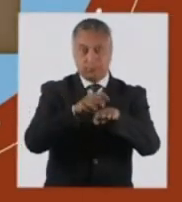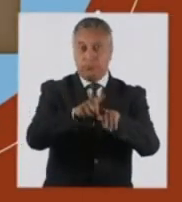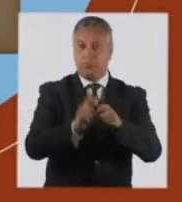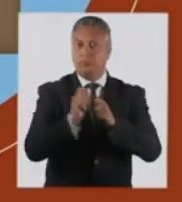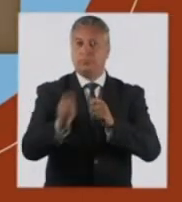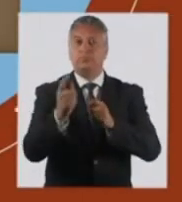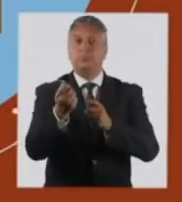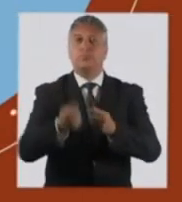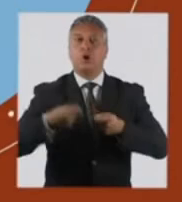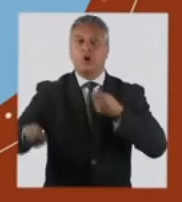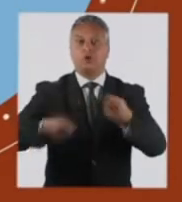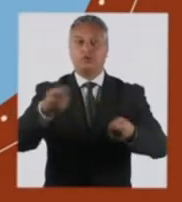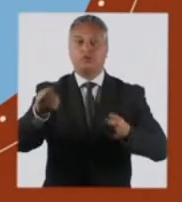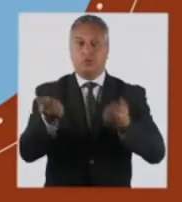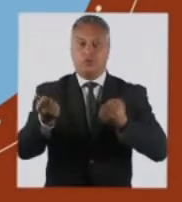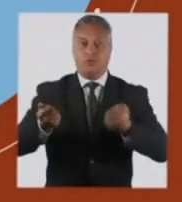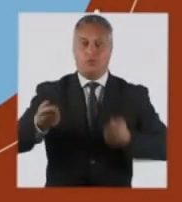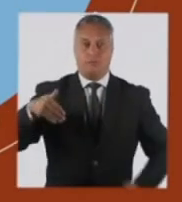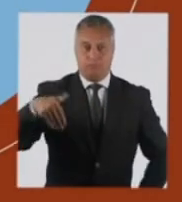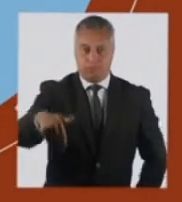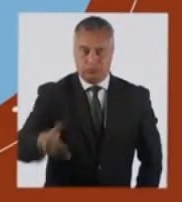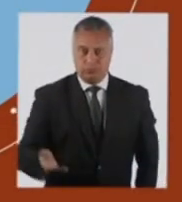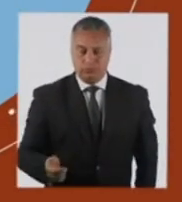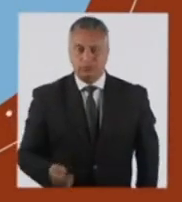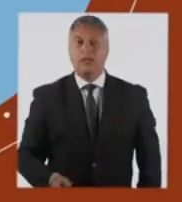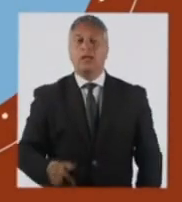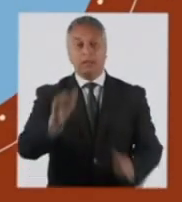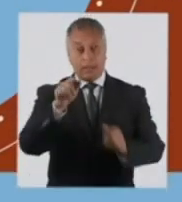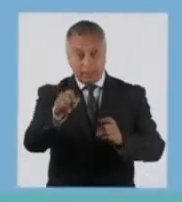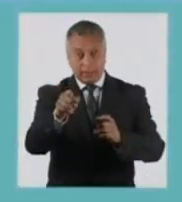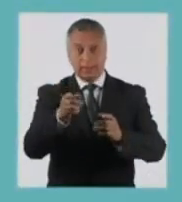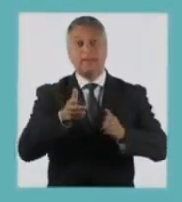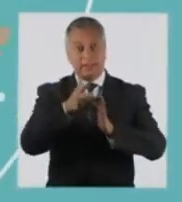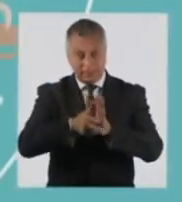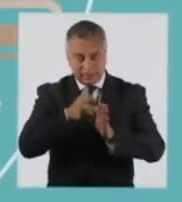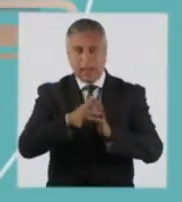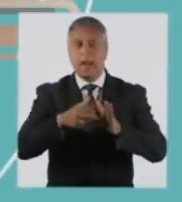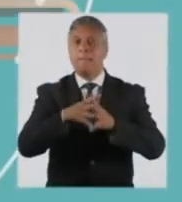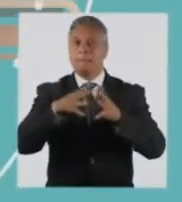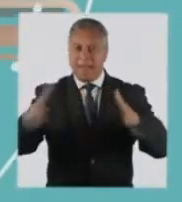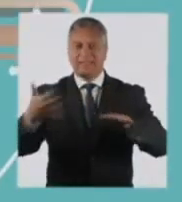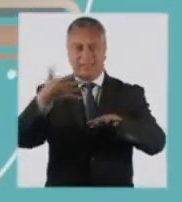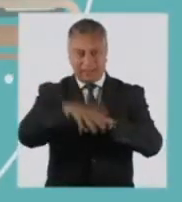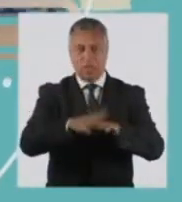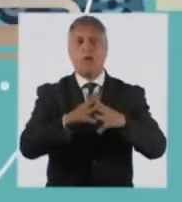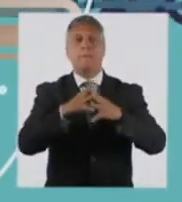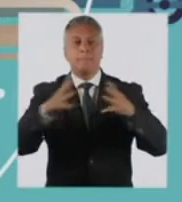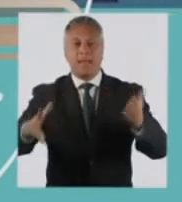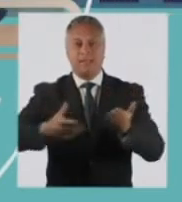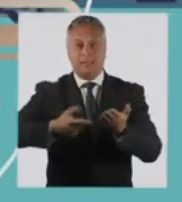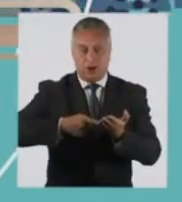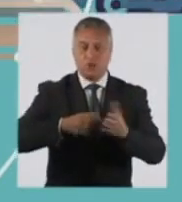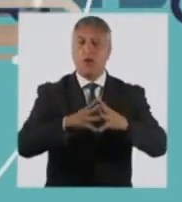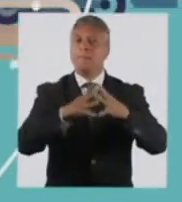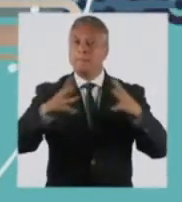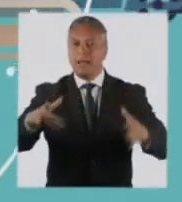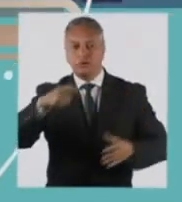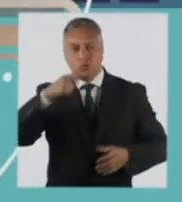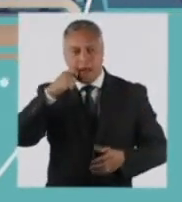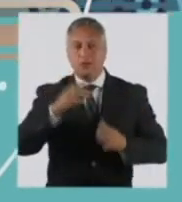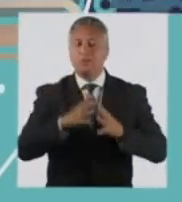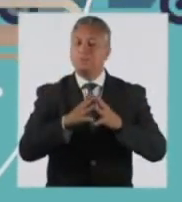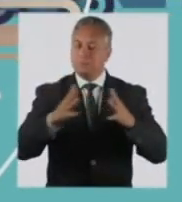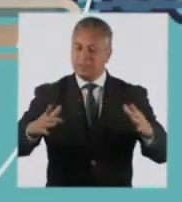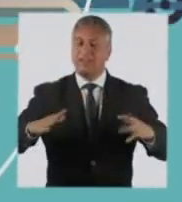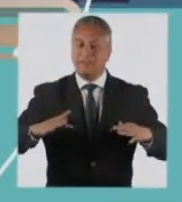transportada por el tren a los costos del transporte de pasajeros. El tren nos hará más integrados, más tecnológicos,